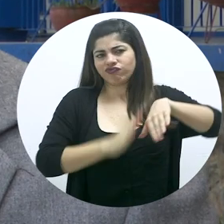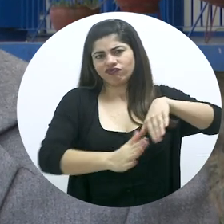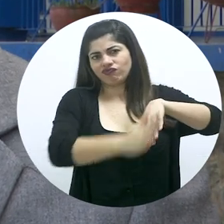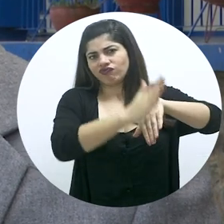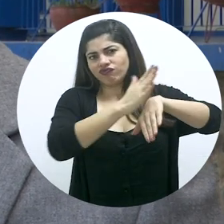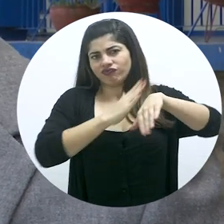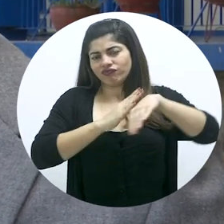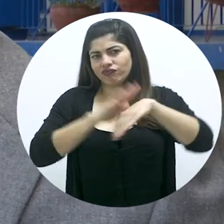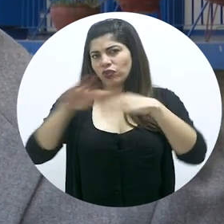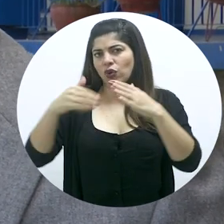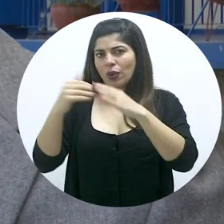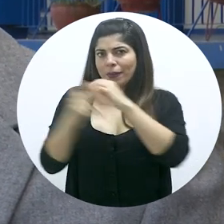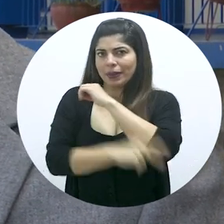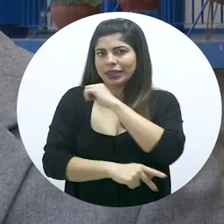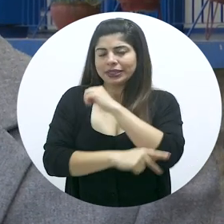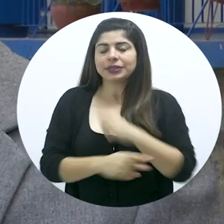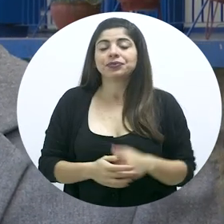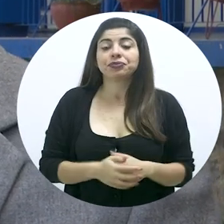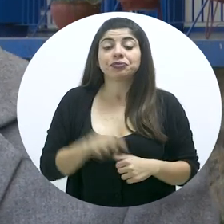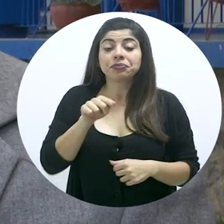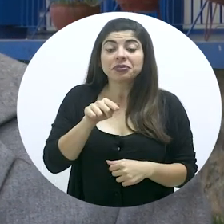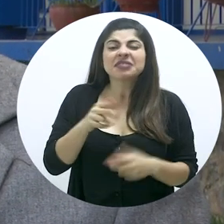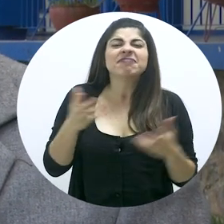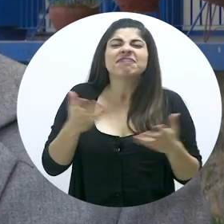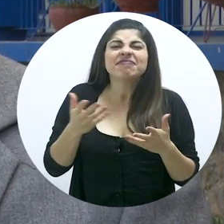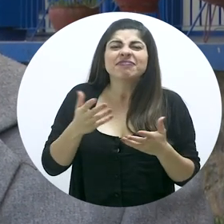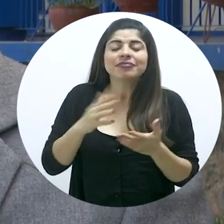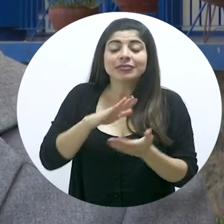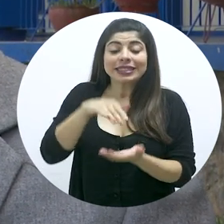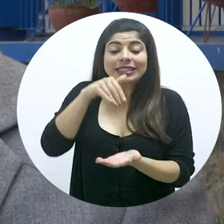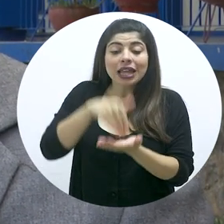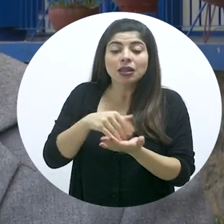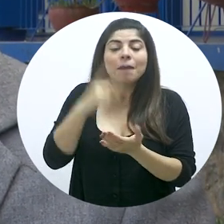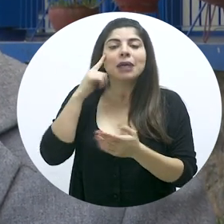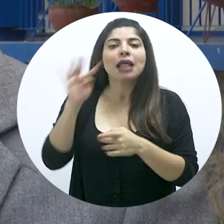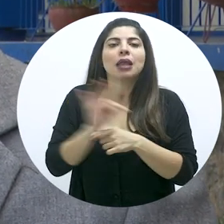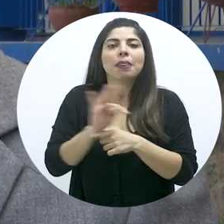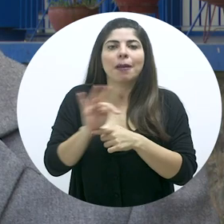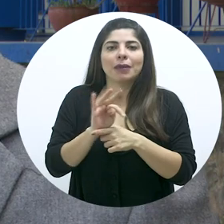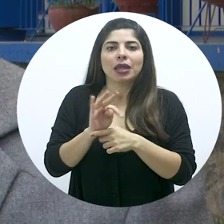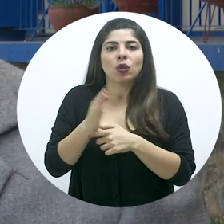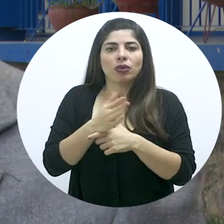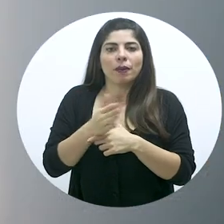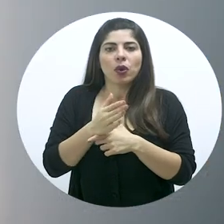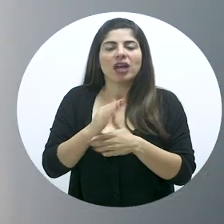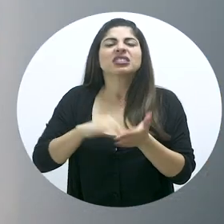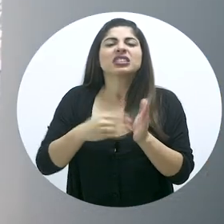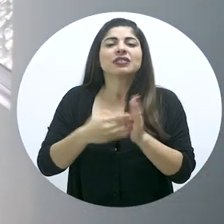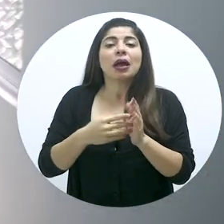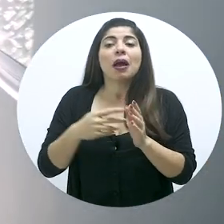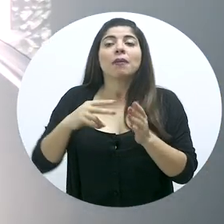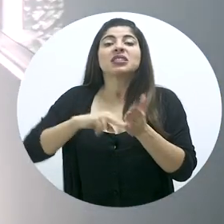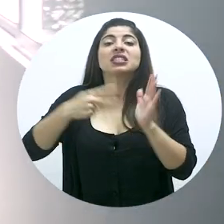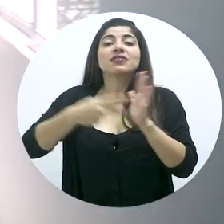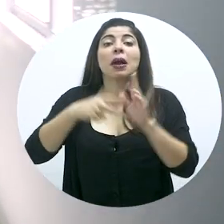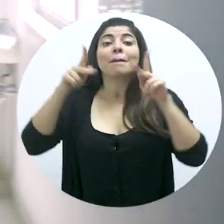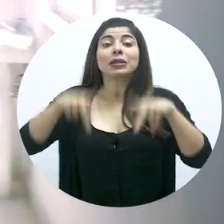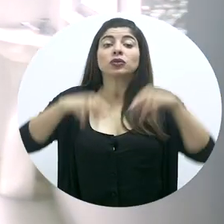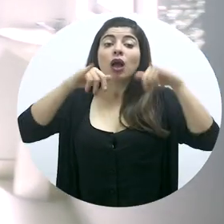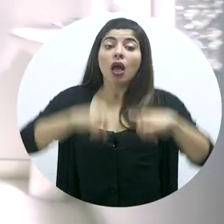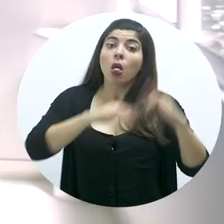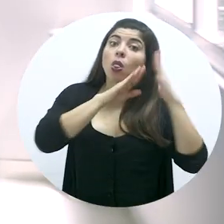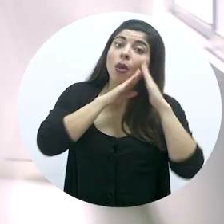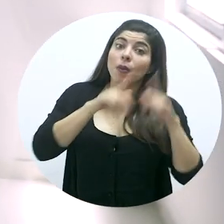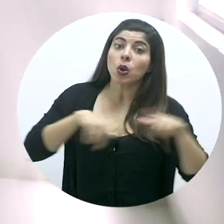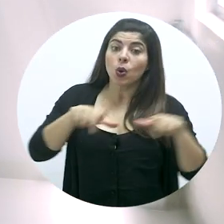en todo el territorio nacional, son centros, son dispositivos de tratamiento ambulatorio. Eso significa que la gente no pernocta en el